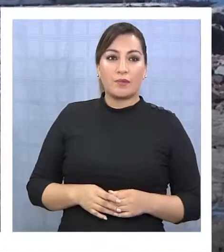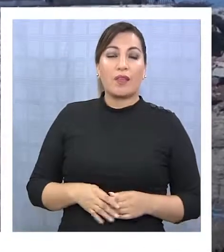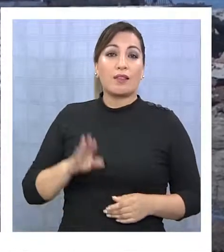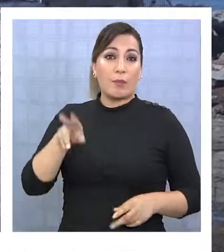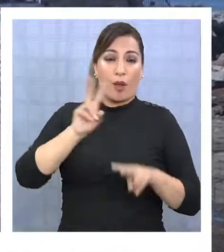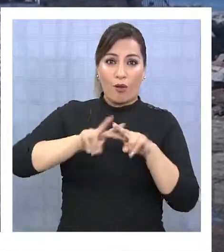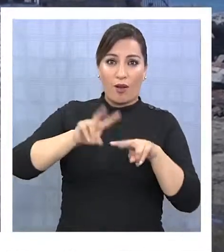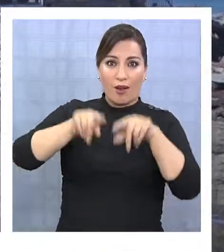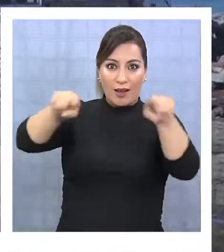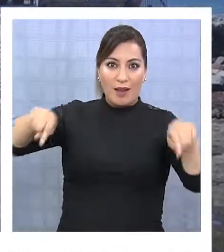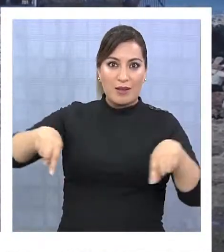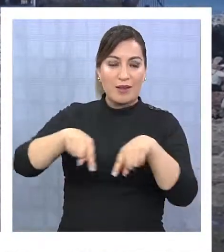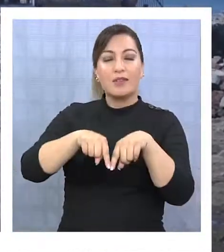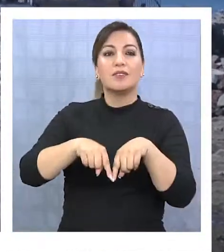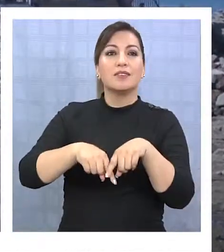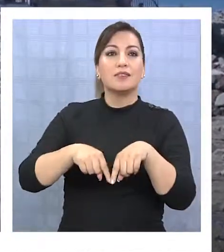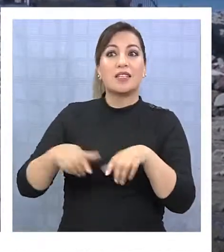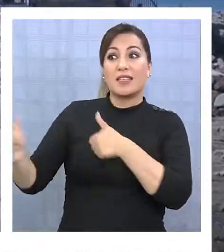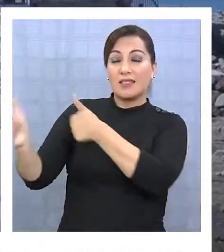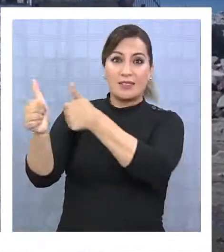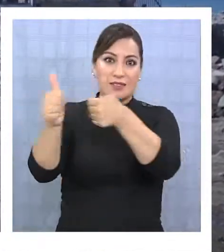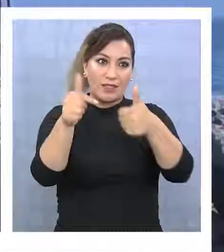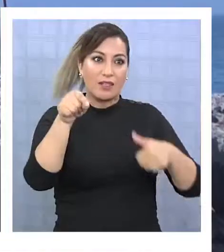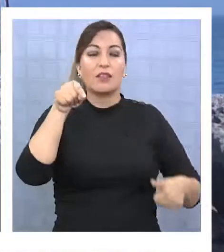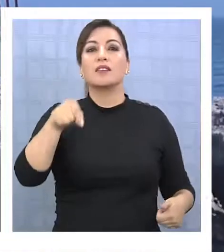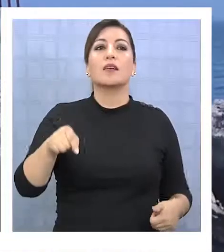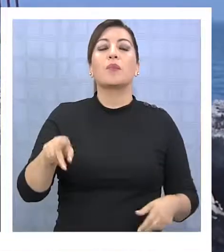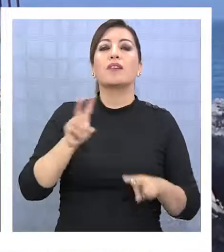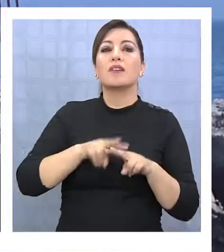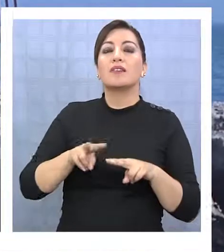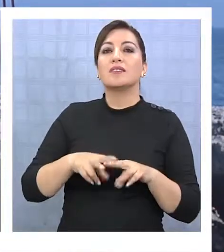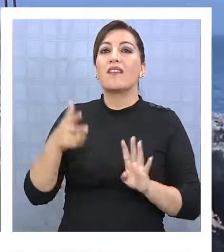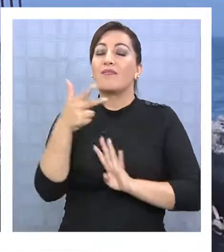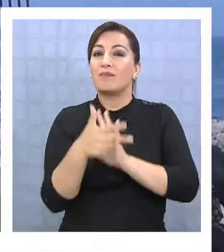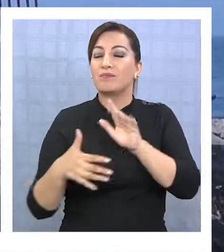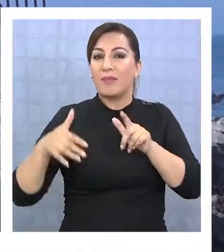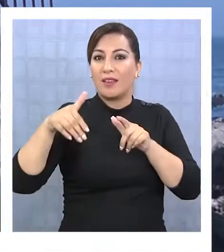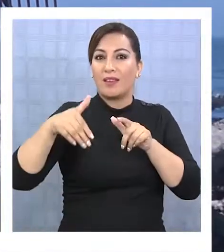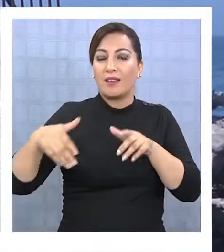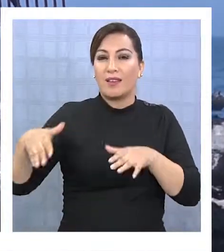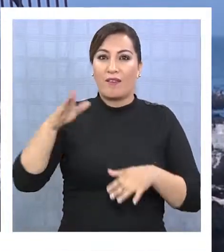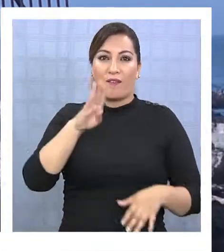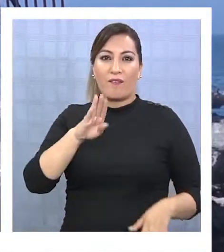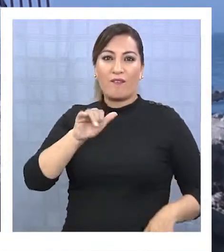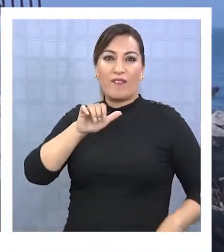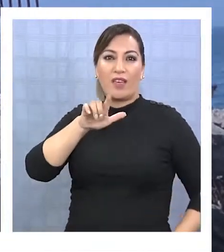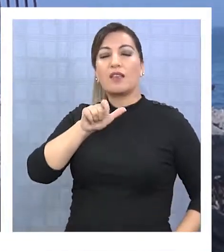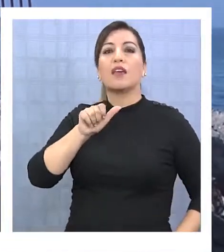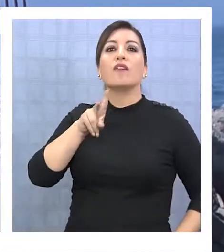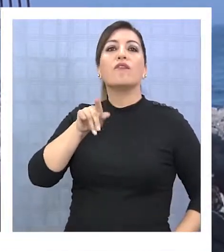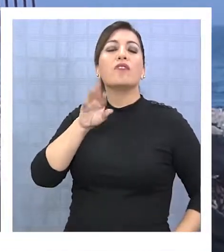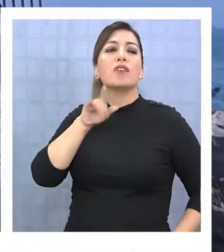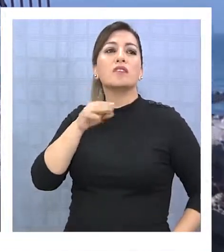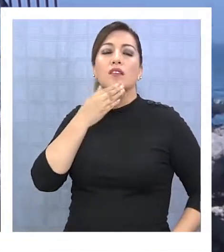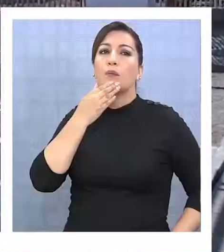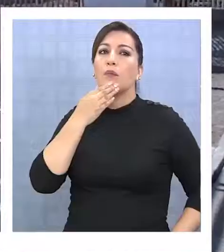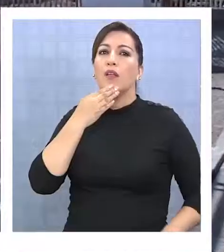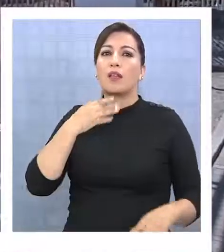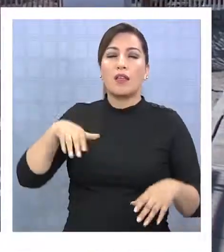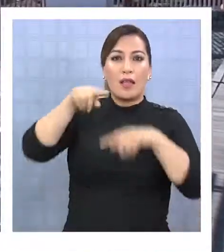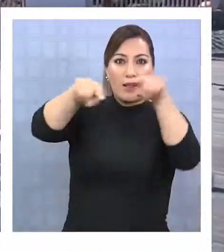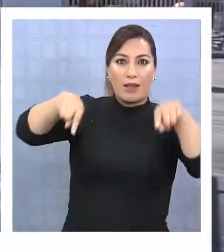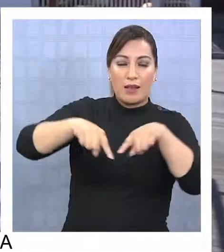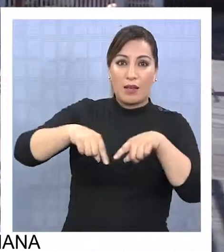Dentro de los arreglos de la piscina Godoy y su entorno, está el de unir el Paseo Balmaceda con Bellavista. Es por eso que la piscina techada,